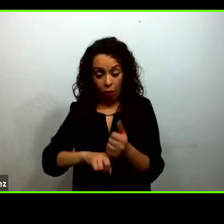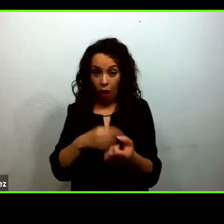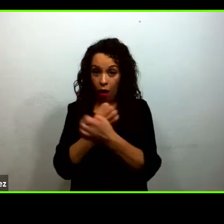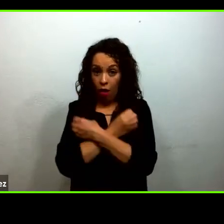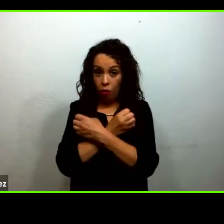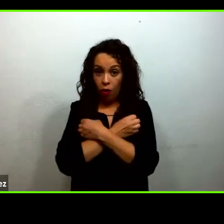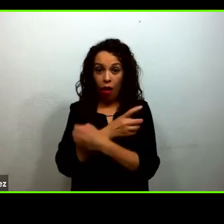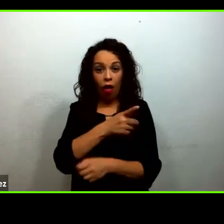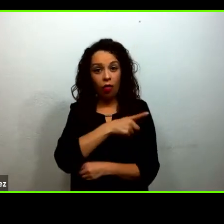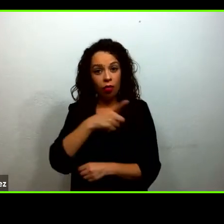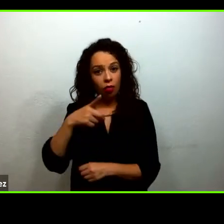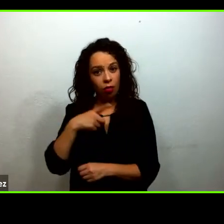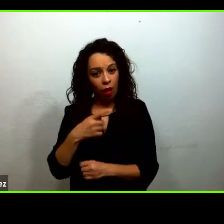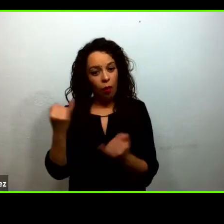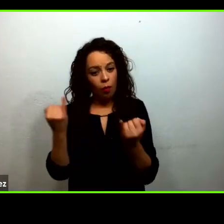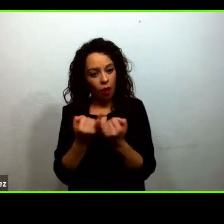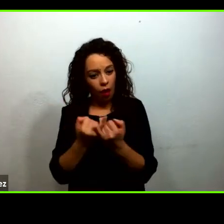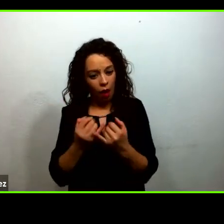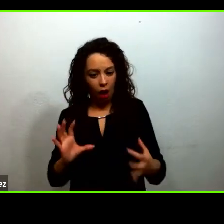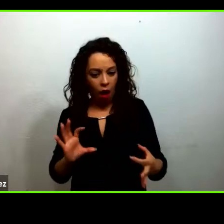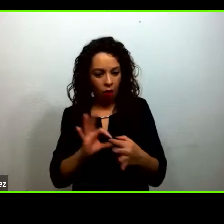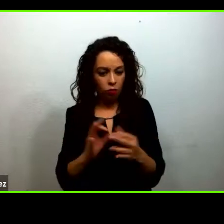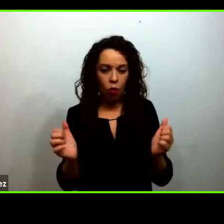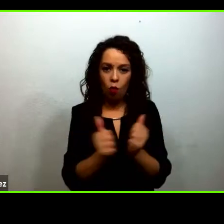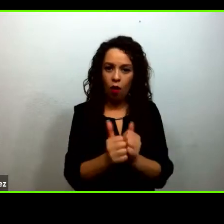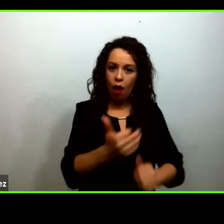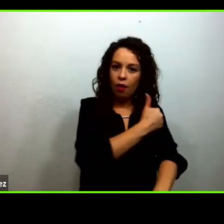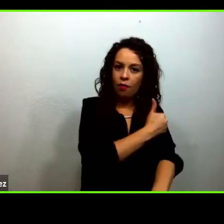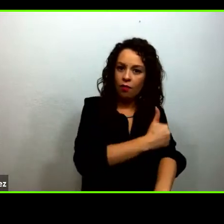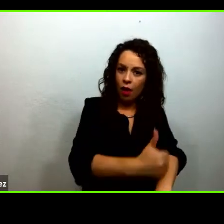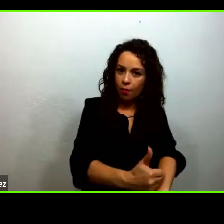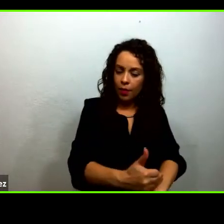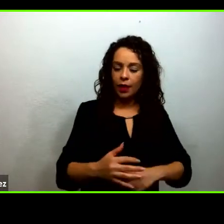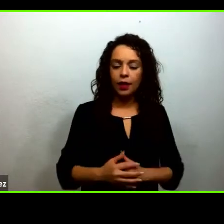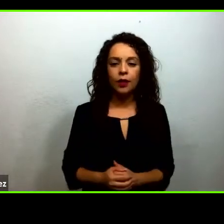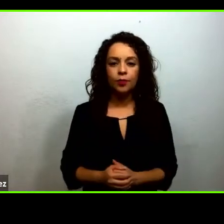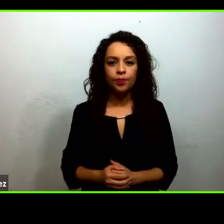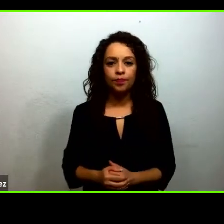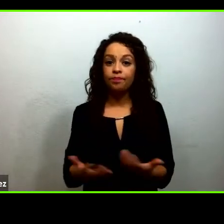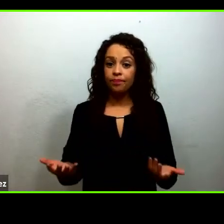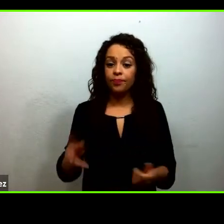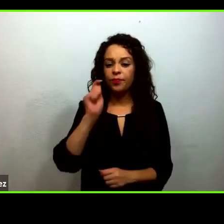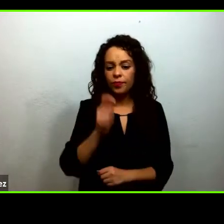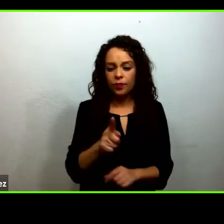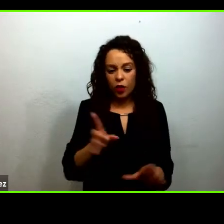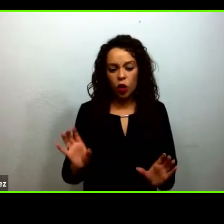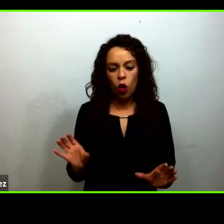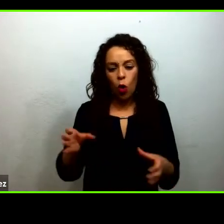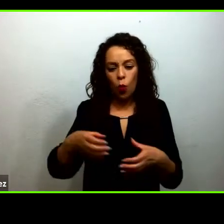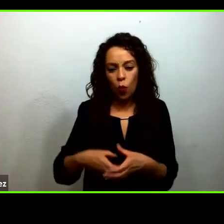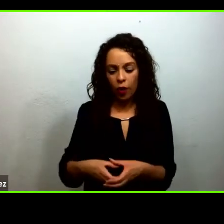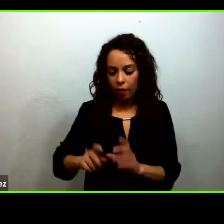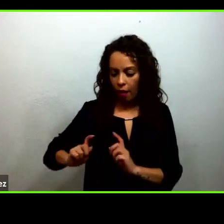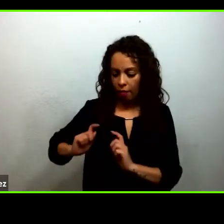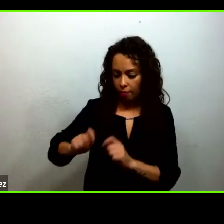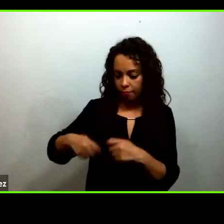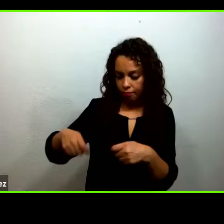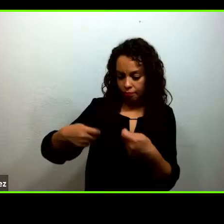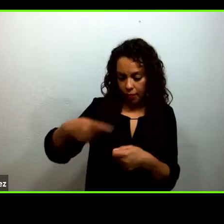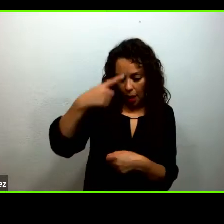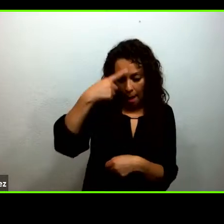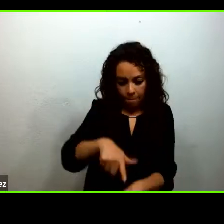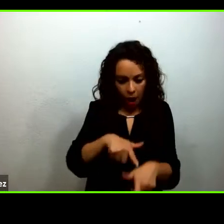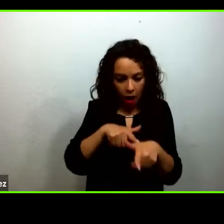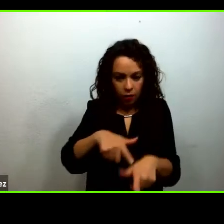a comentar en qué consiste el proyecto de comunidades intergeneracionales de aprendizaje que forma parte de una